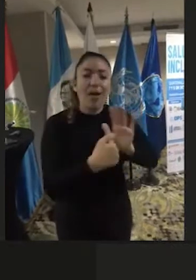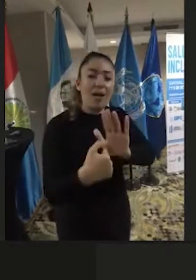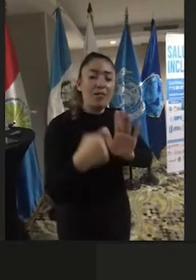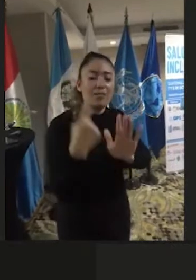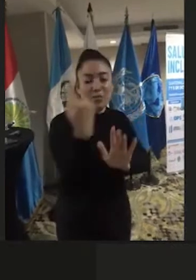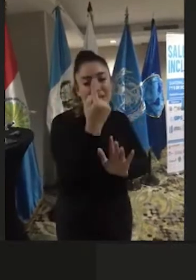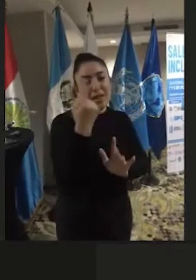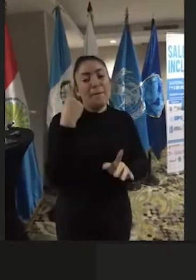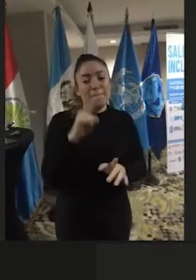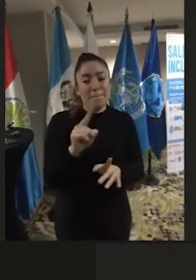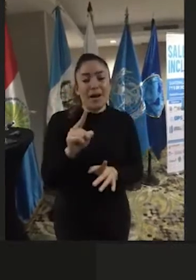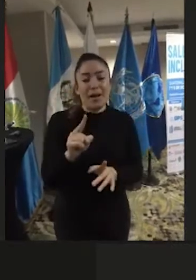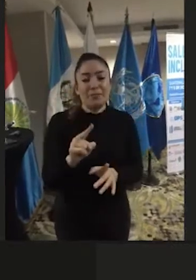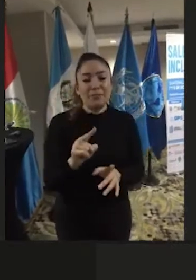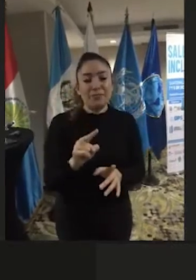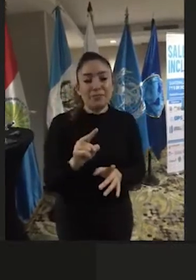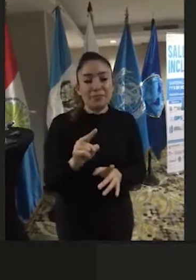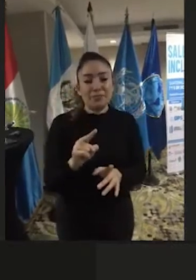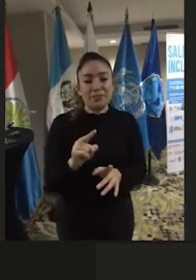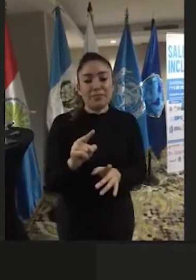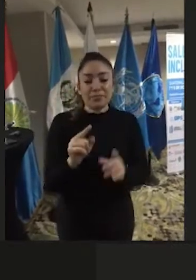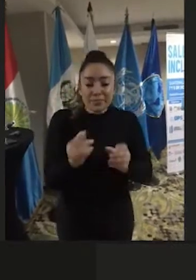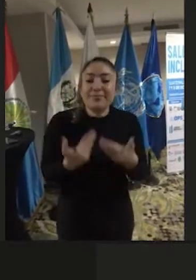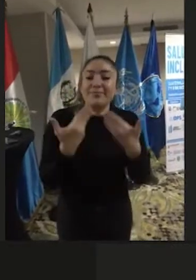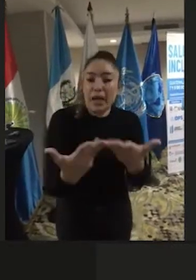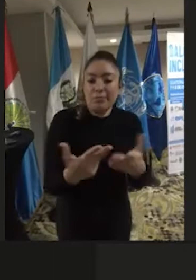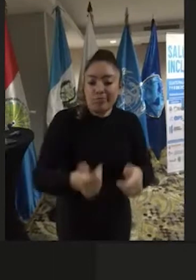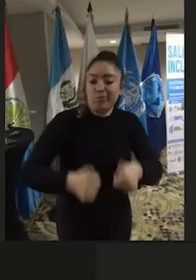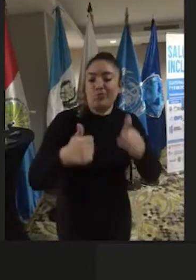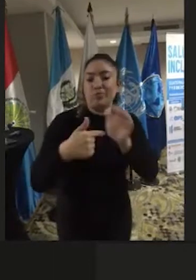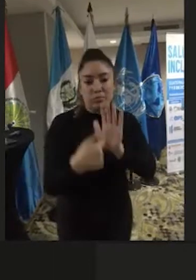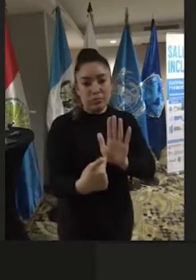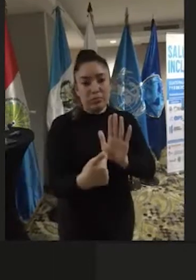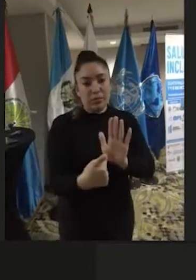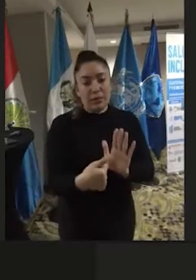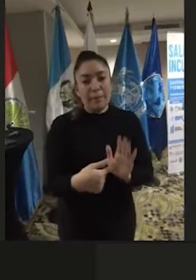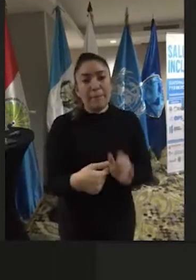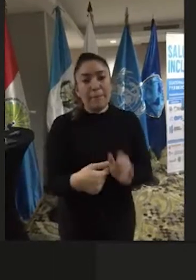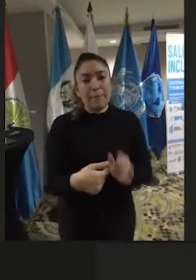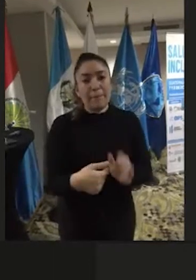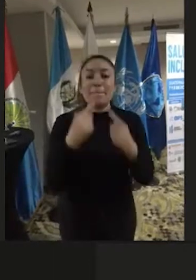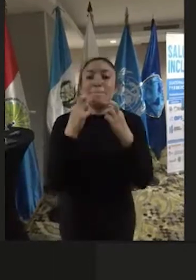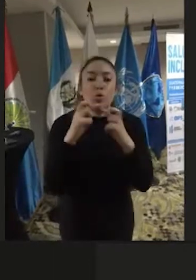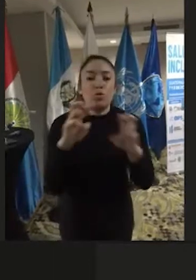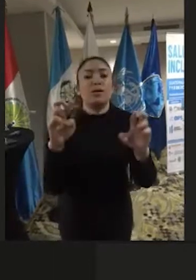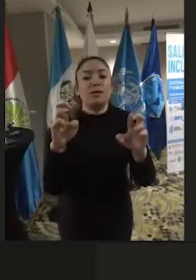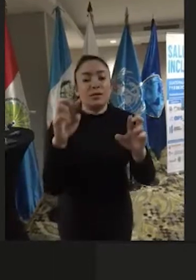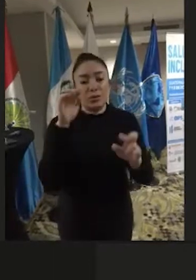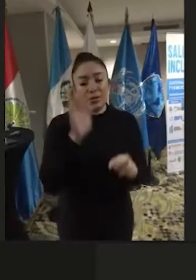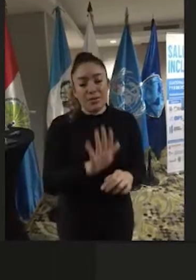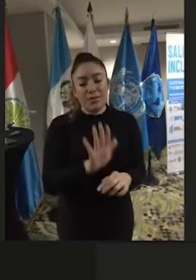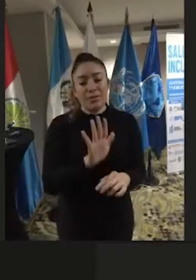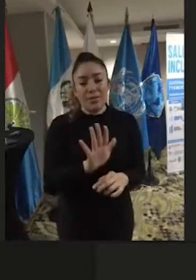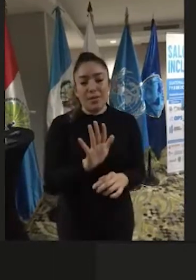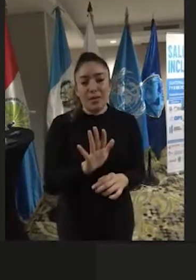de dar por hecho la publicación de la